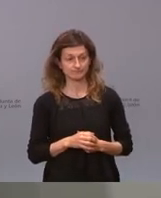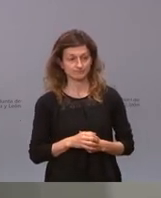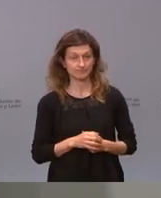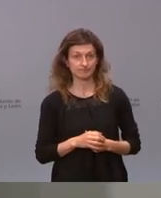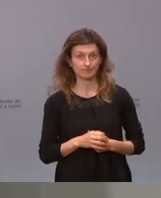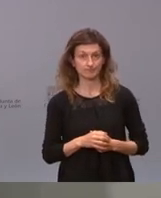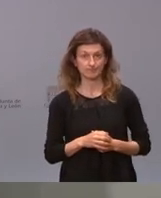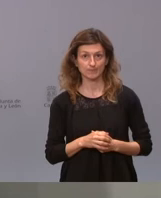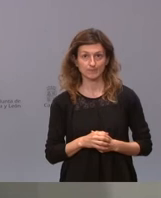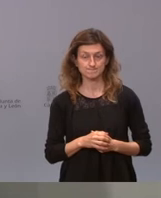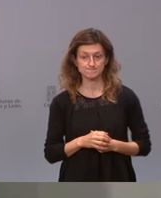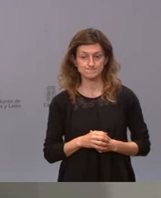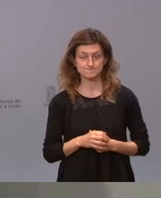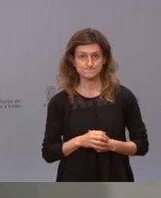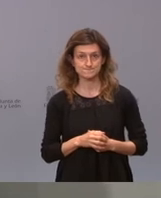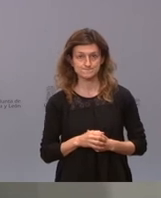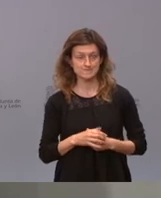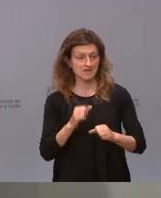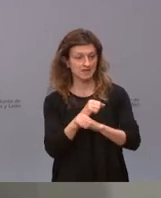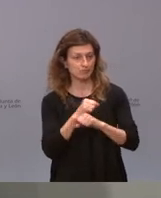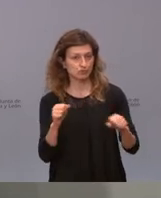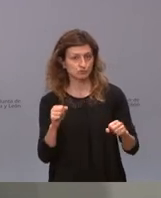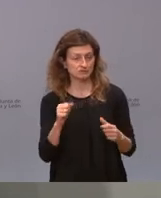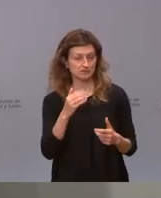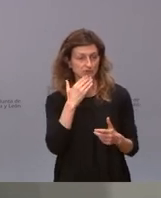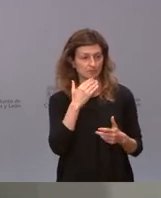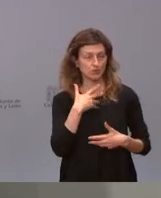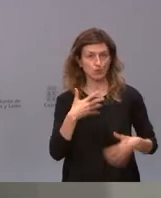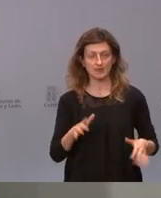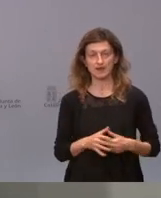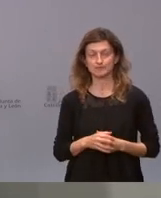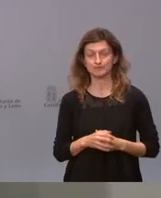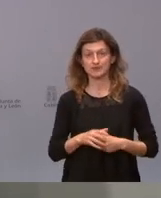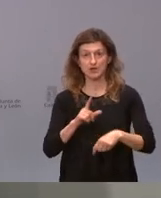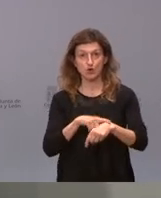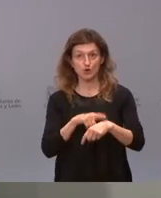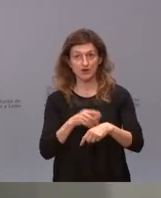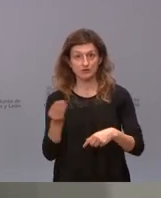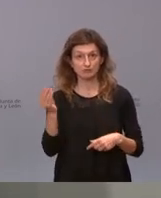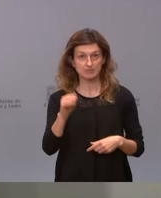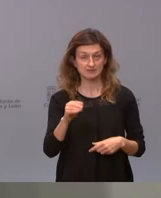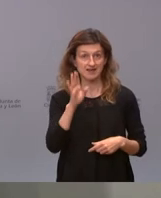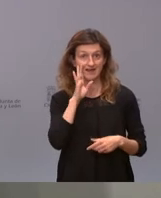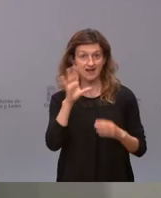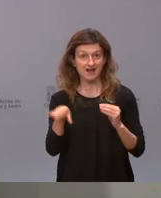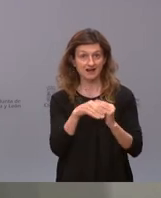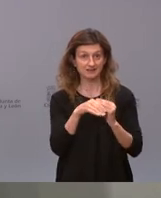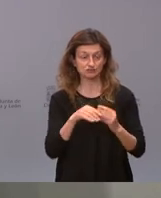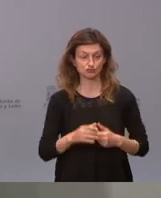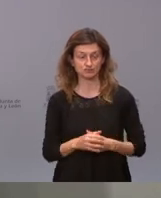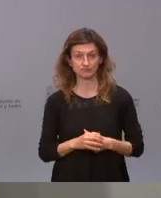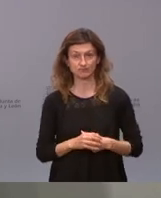posible vacunar con cualquiera de ellas sobre la ampliación de horarios permítame que me remita el anexo por no darle